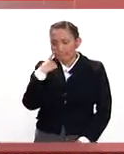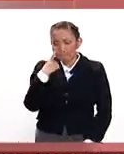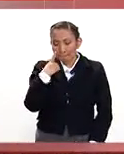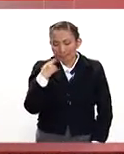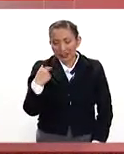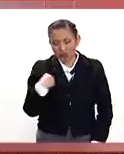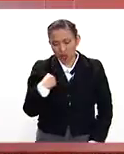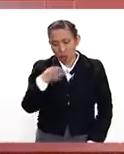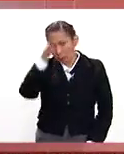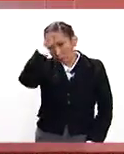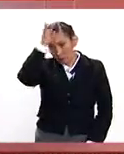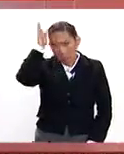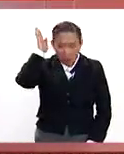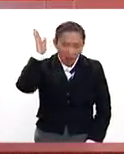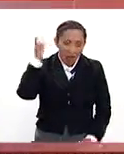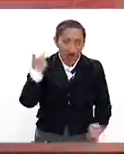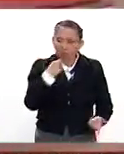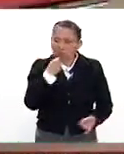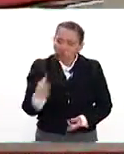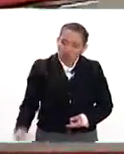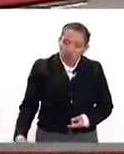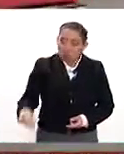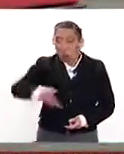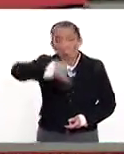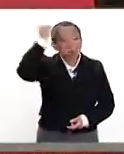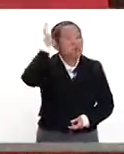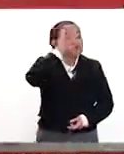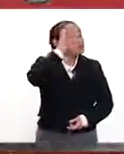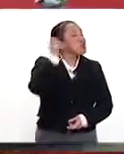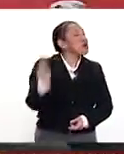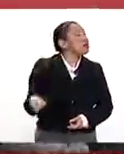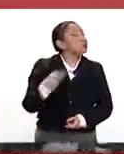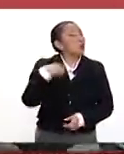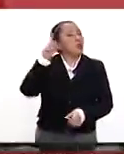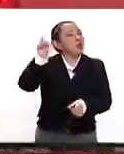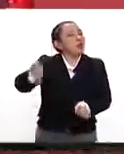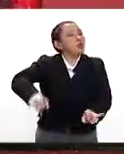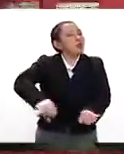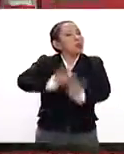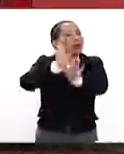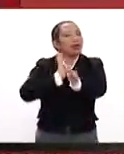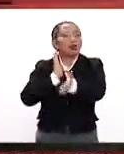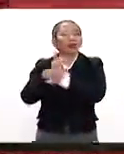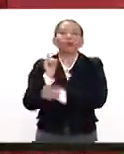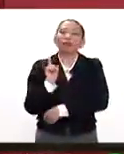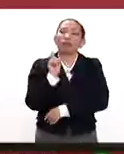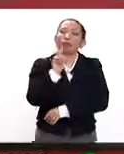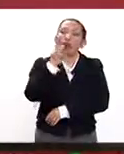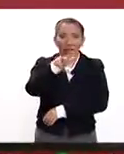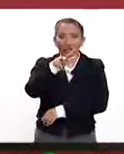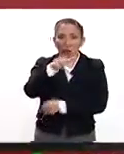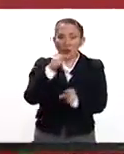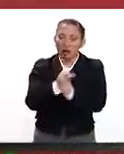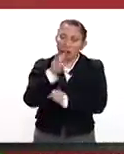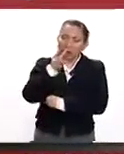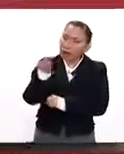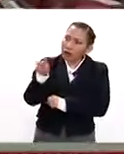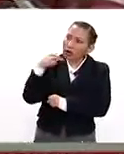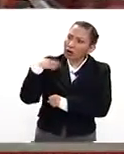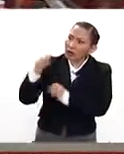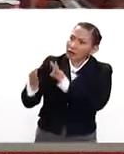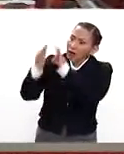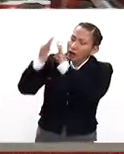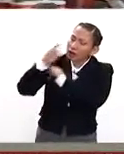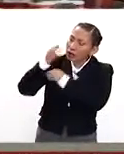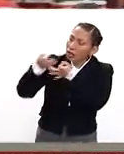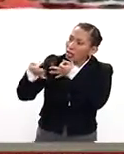tipo bomberos, pues no, de pequeño, pues no sabía nada de eso. Una vez que pasé por aquí, tenía yo 18 años, pasé por el frente